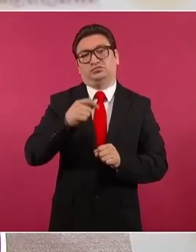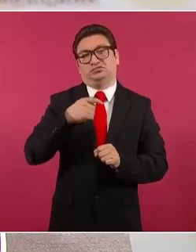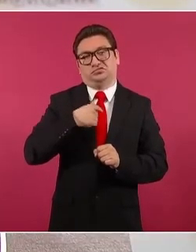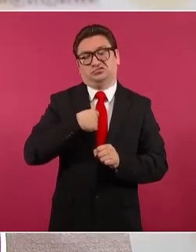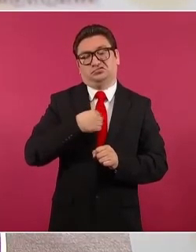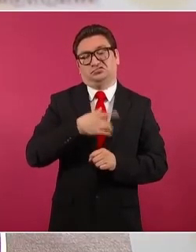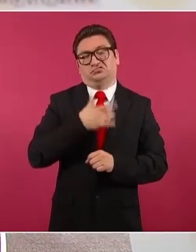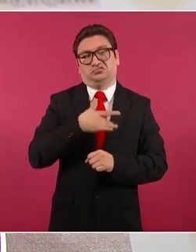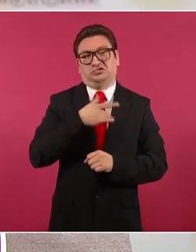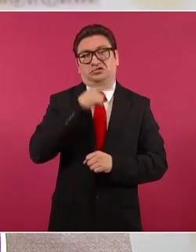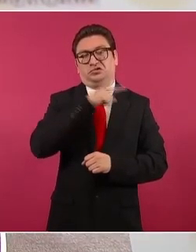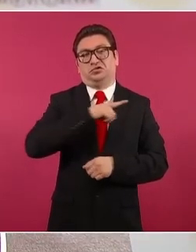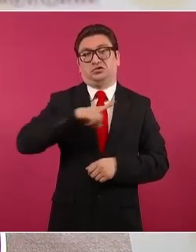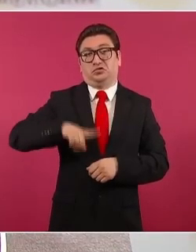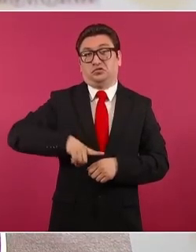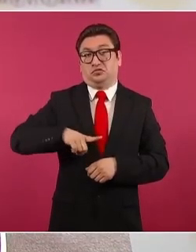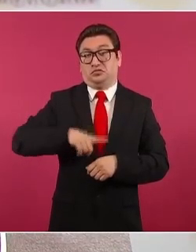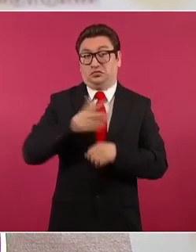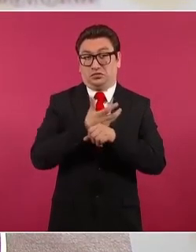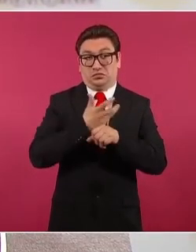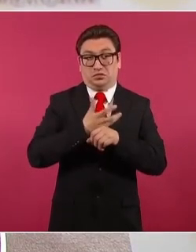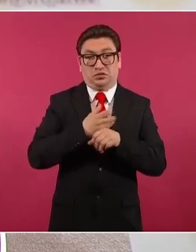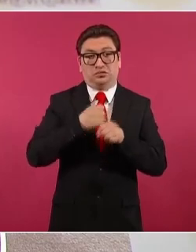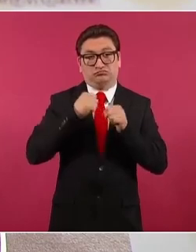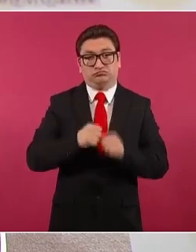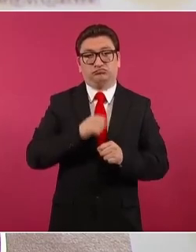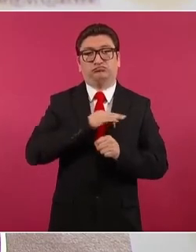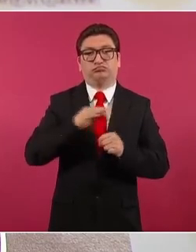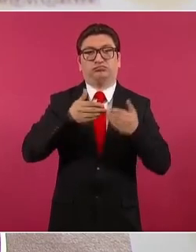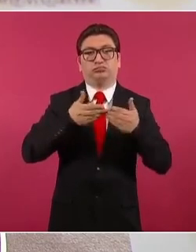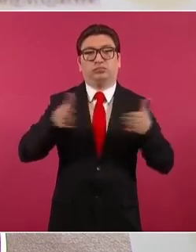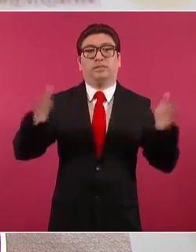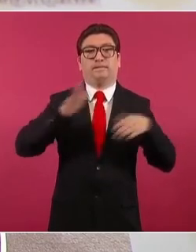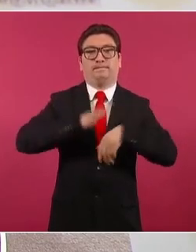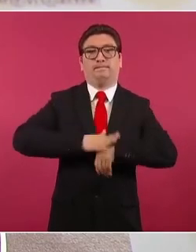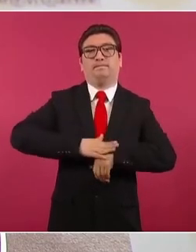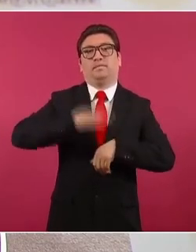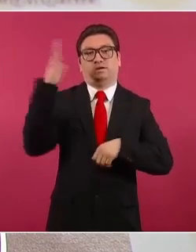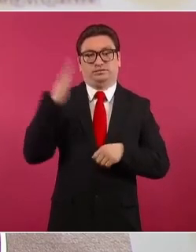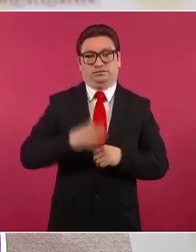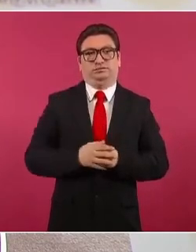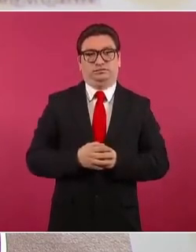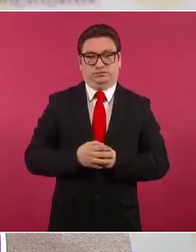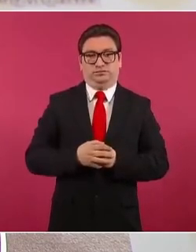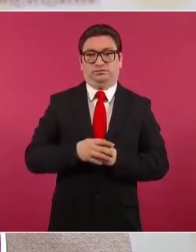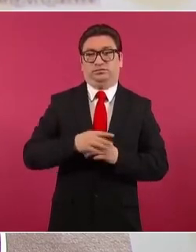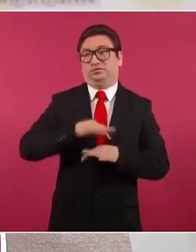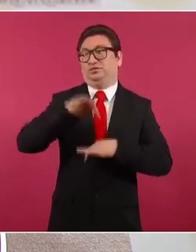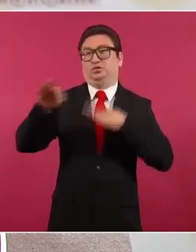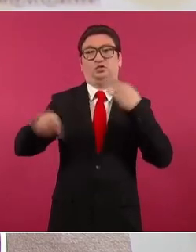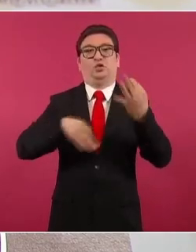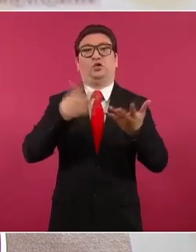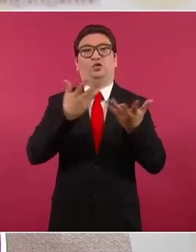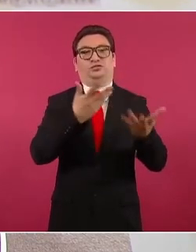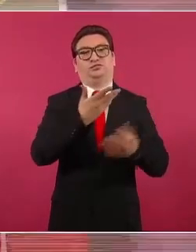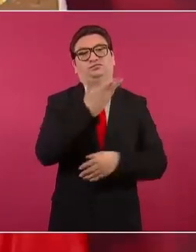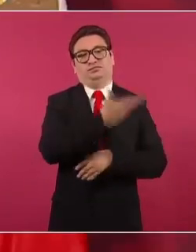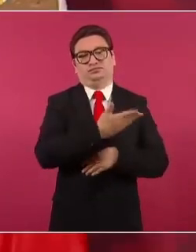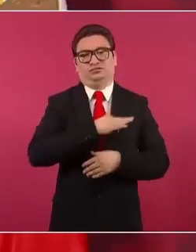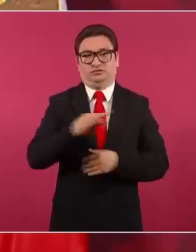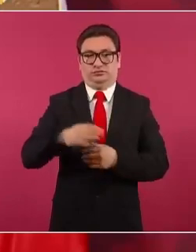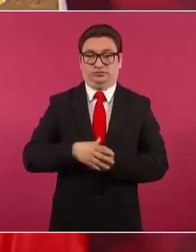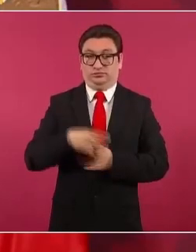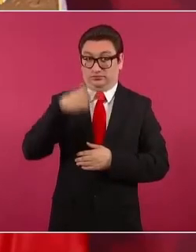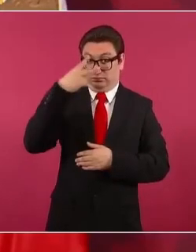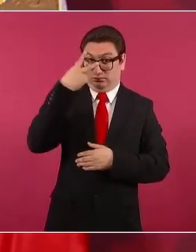estadounidense las va a ampliar y a todos pediríamos eso. ¿México